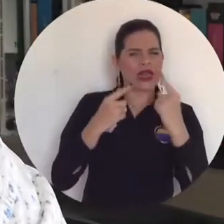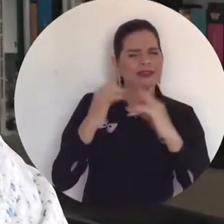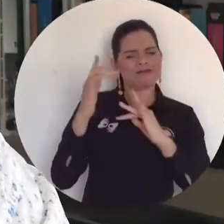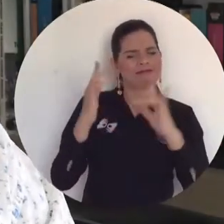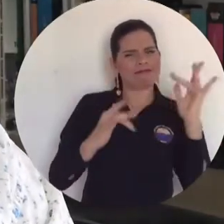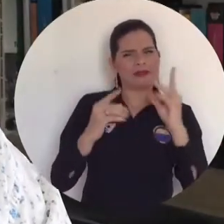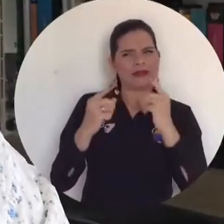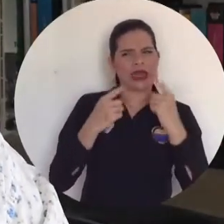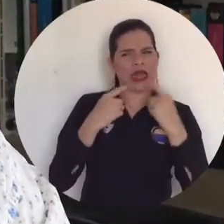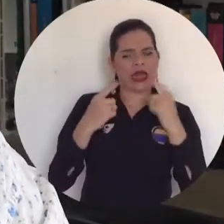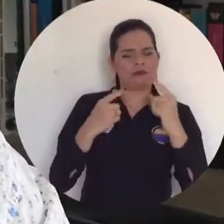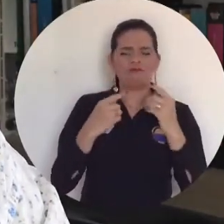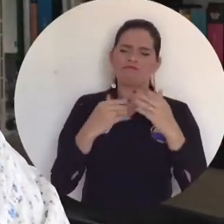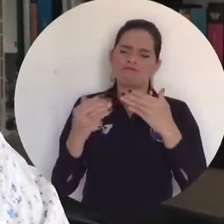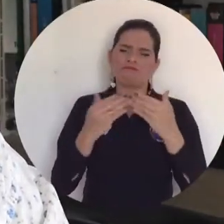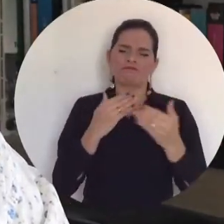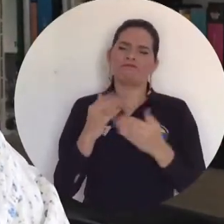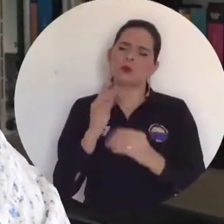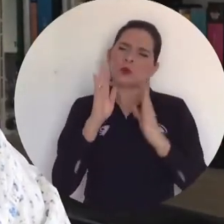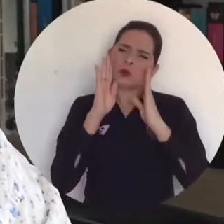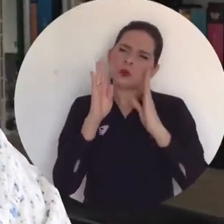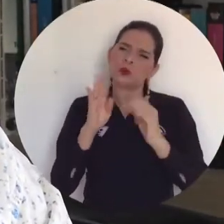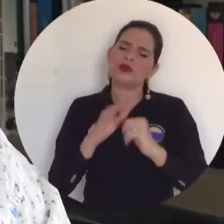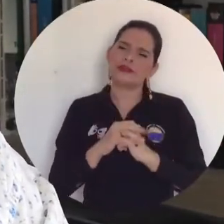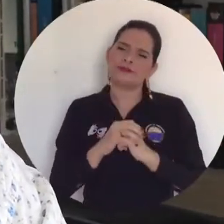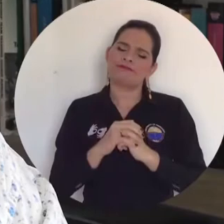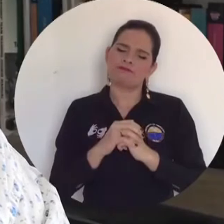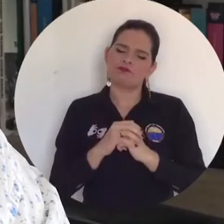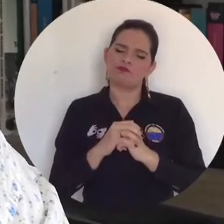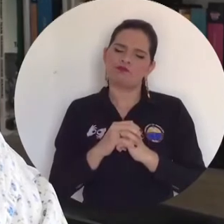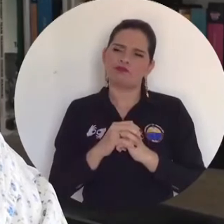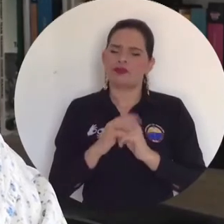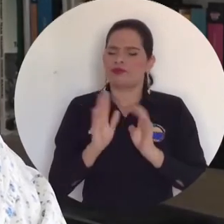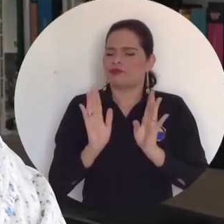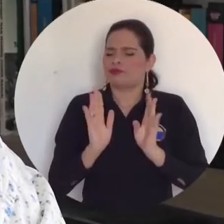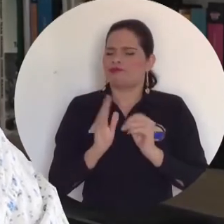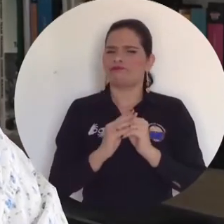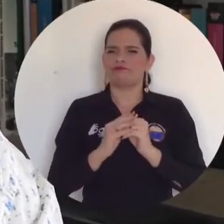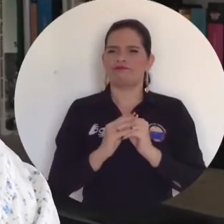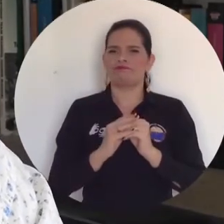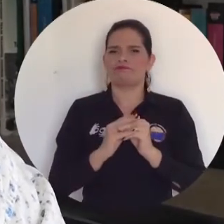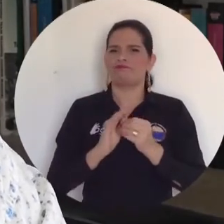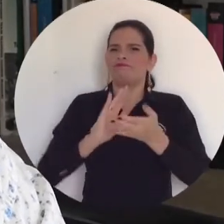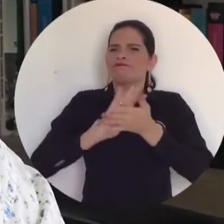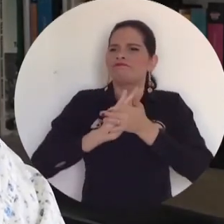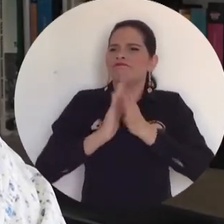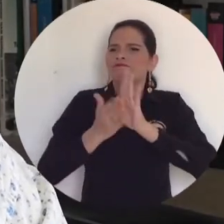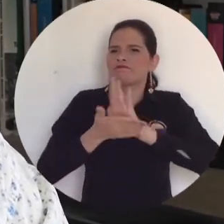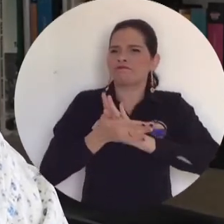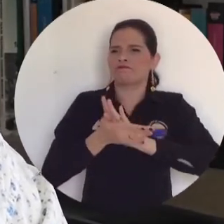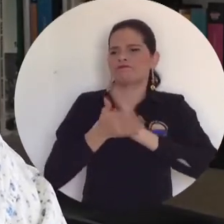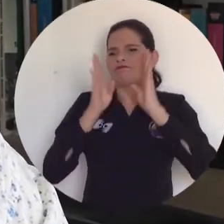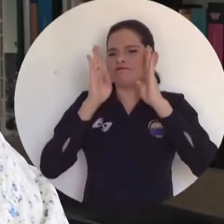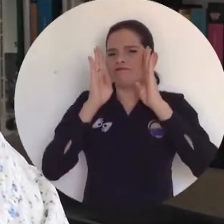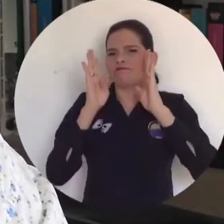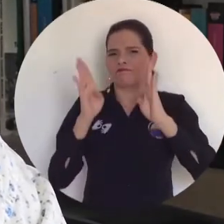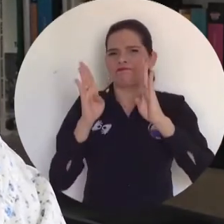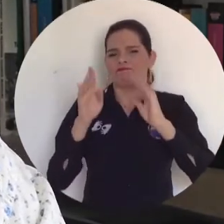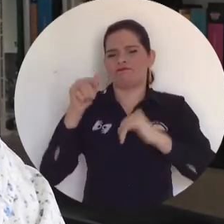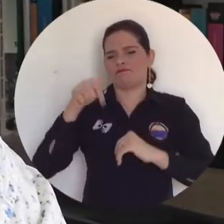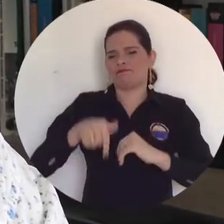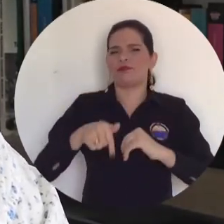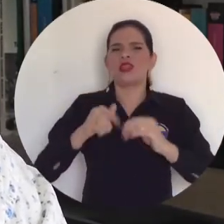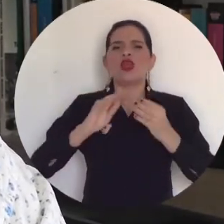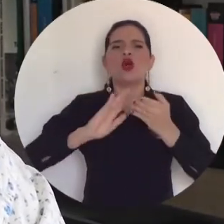de los que difieren de nosotros y construyamos con eso, desde nosotros, comunidades